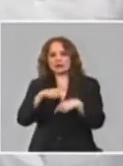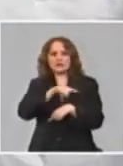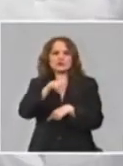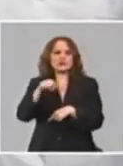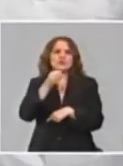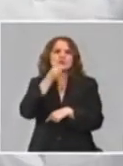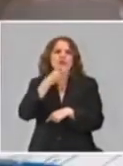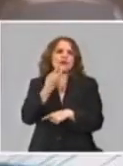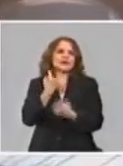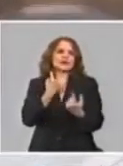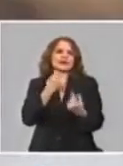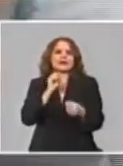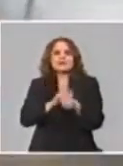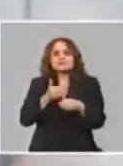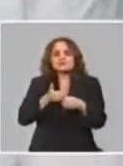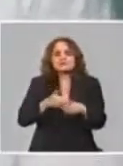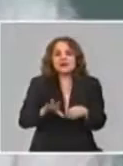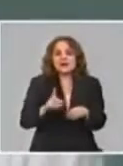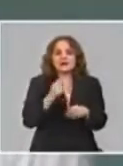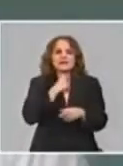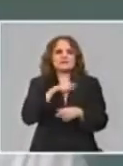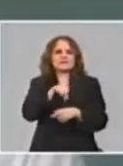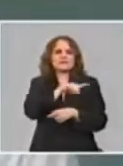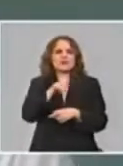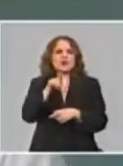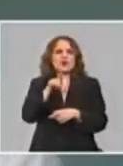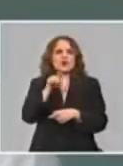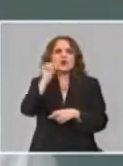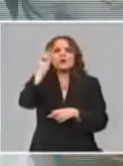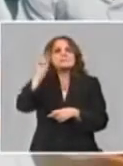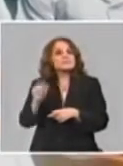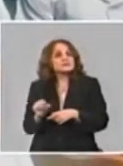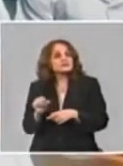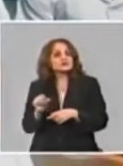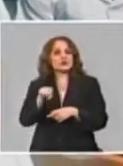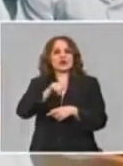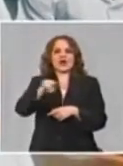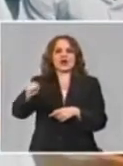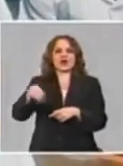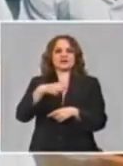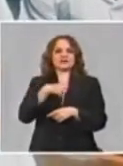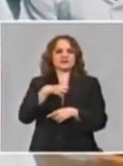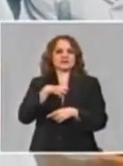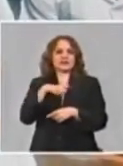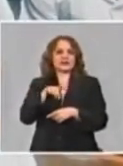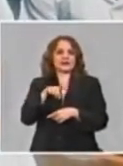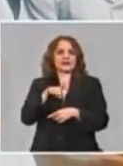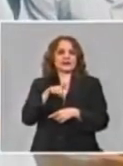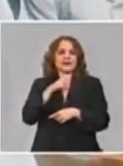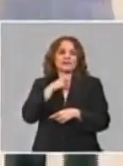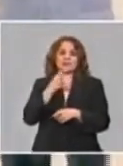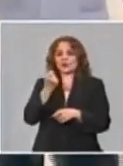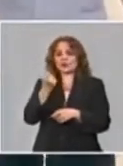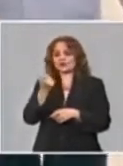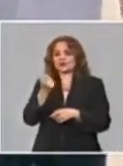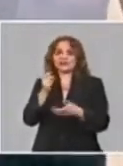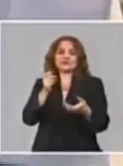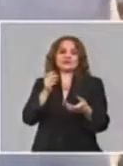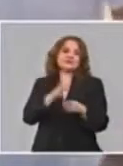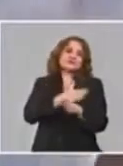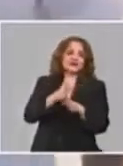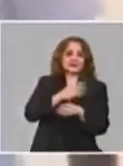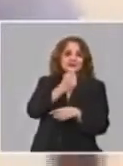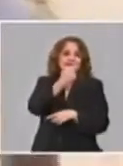brazos dentro del protocolo brazos quiere decir pacientes personas con combinaciones terapéuticas y